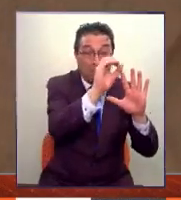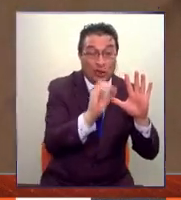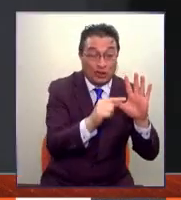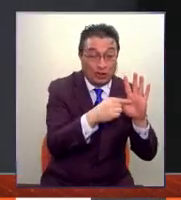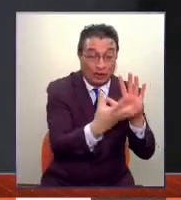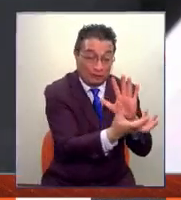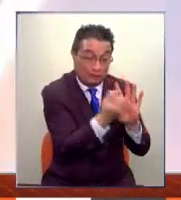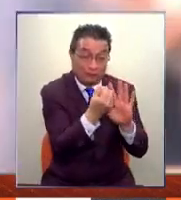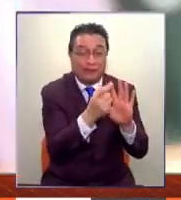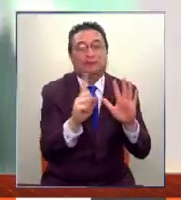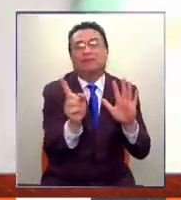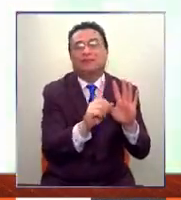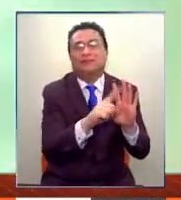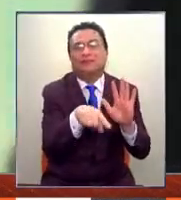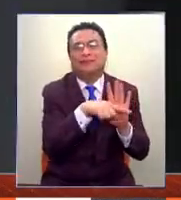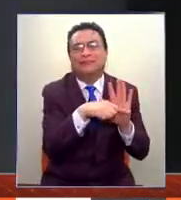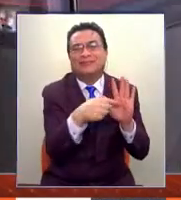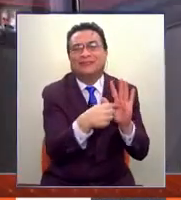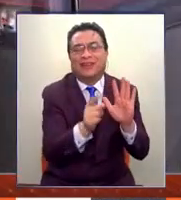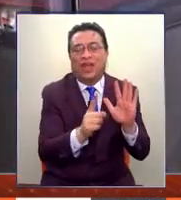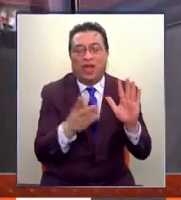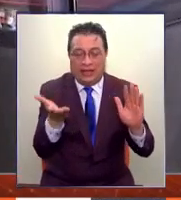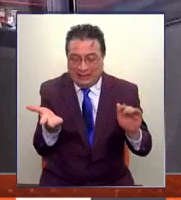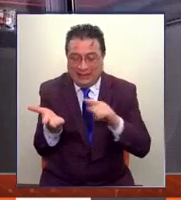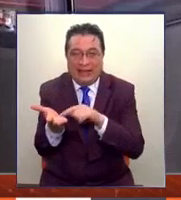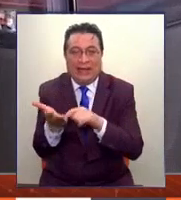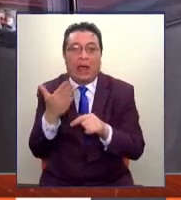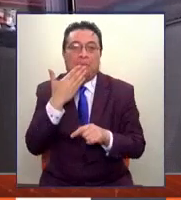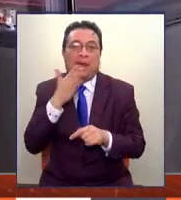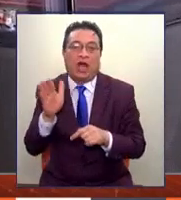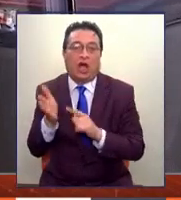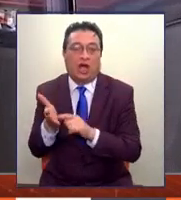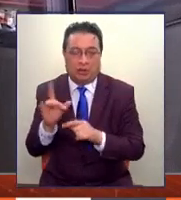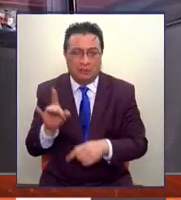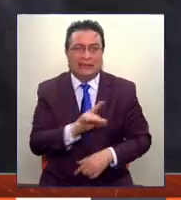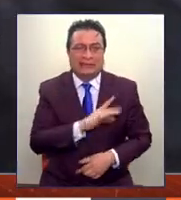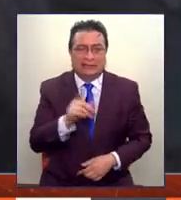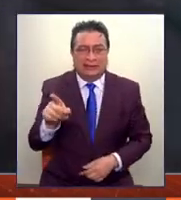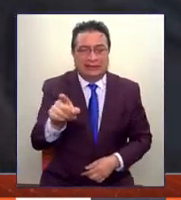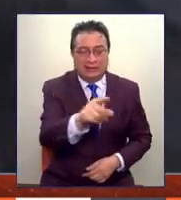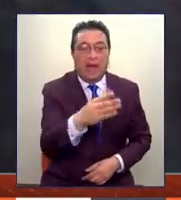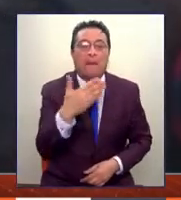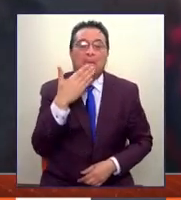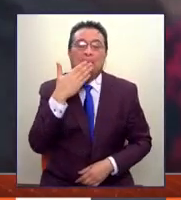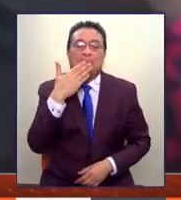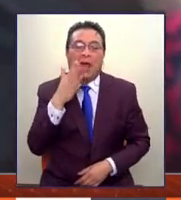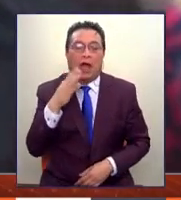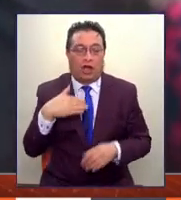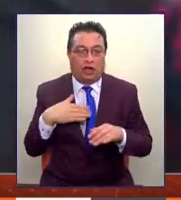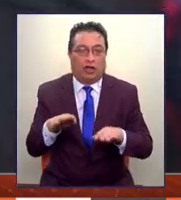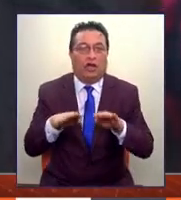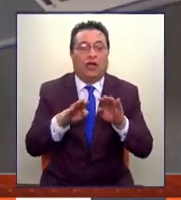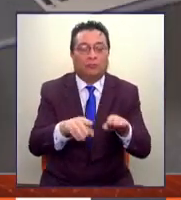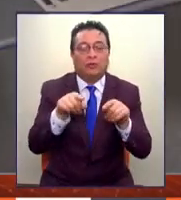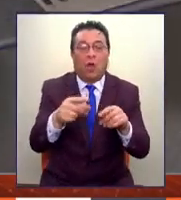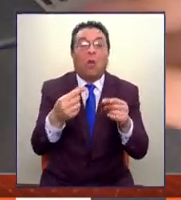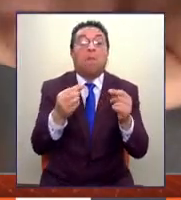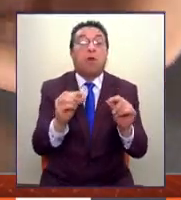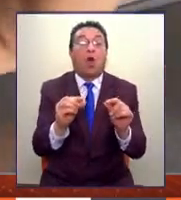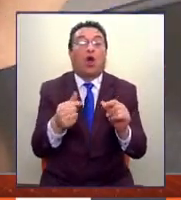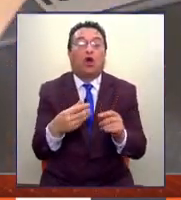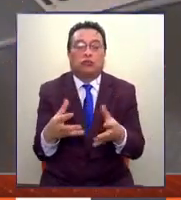ahorros, que insisto, para una gran mayoría de chilenos y de chilenas van a significar muy pocos recursos